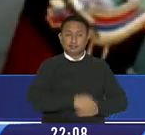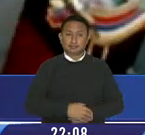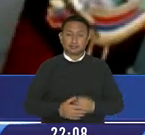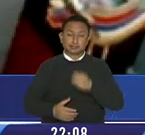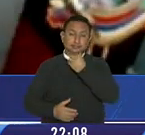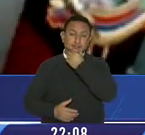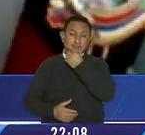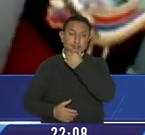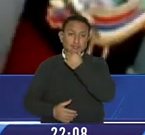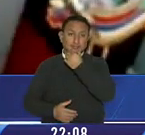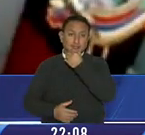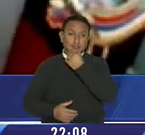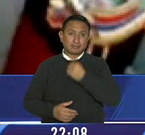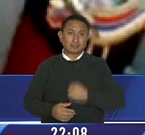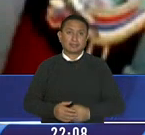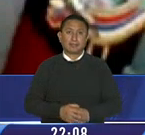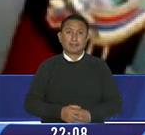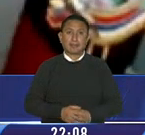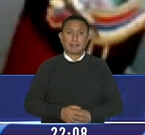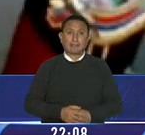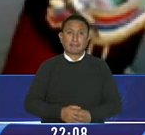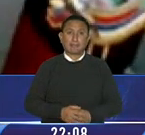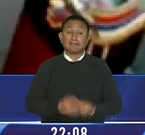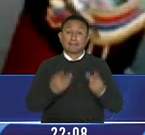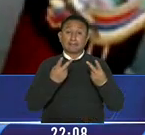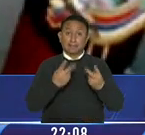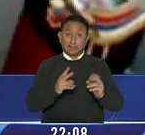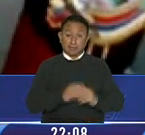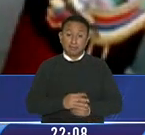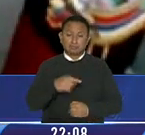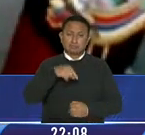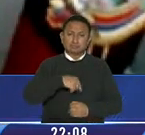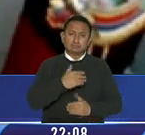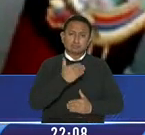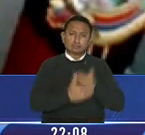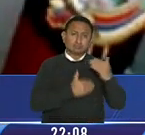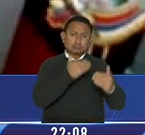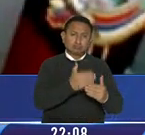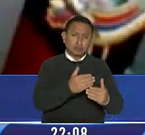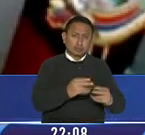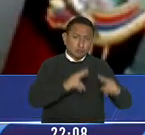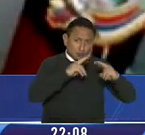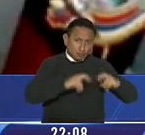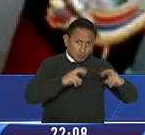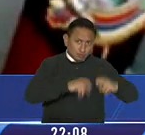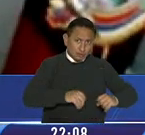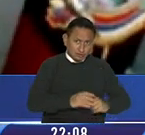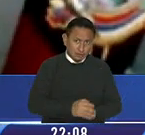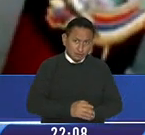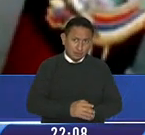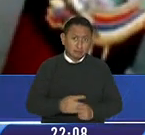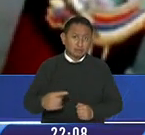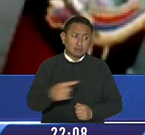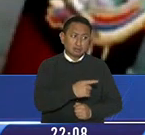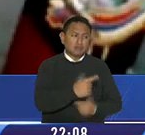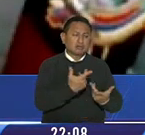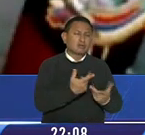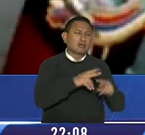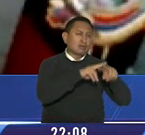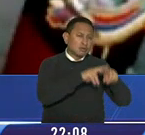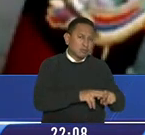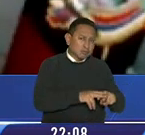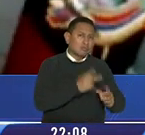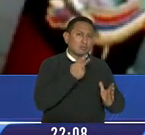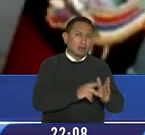o rectora de la institución educativa. Igualmente estamos avanzando en los procesos administrativos para revisar